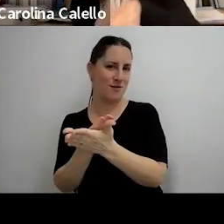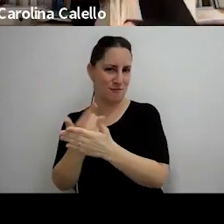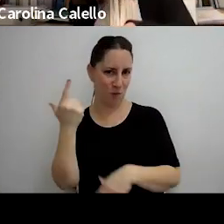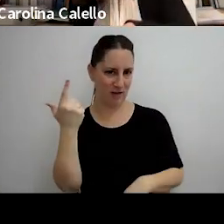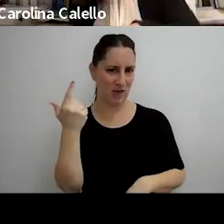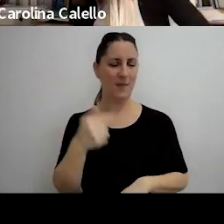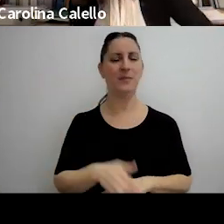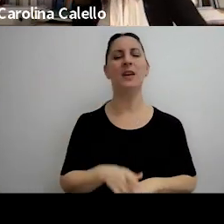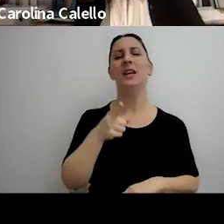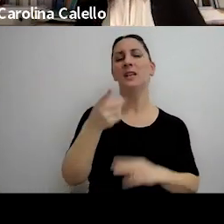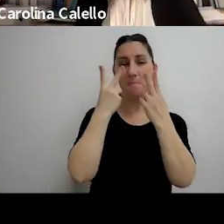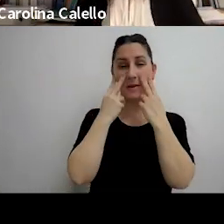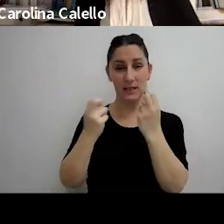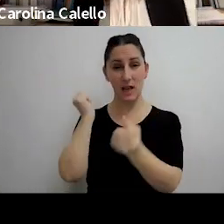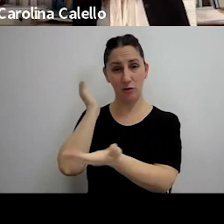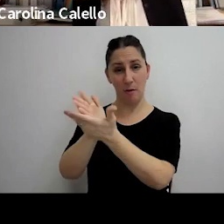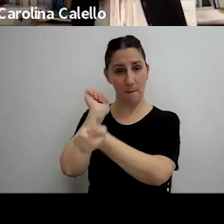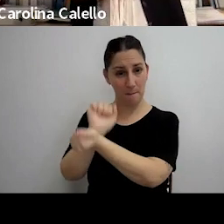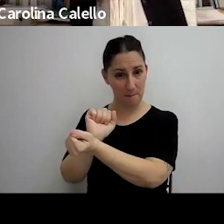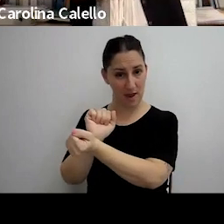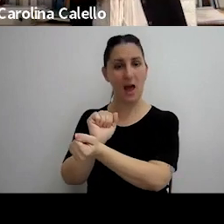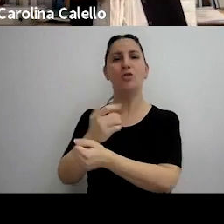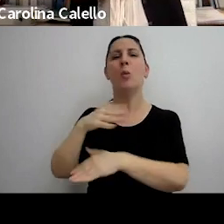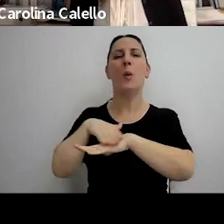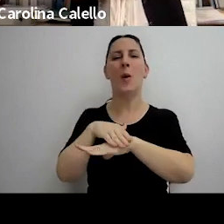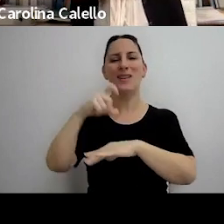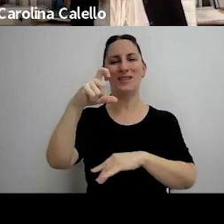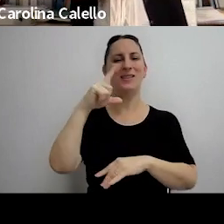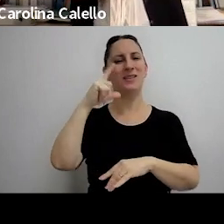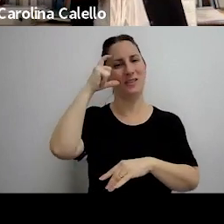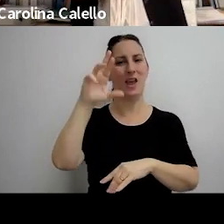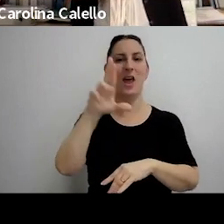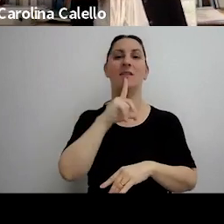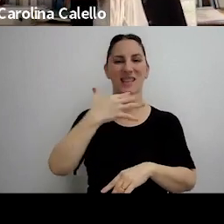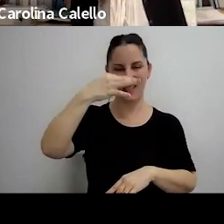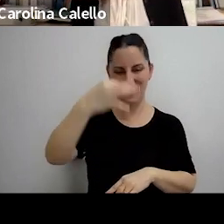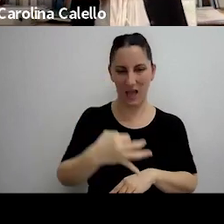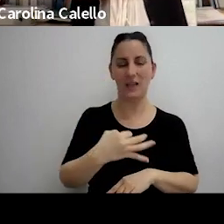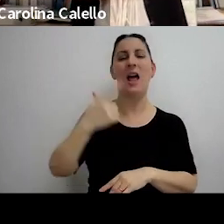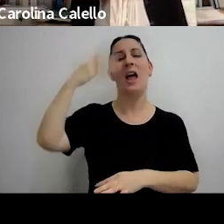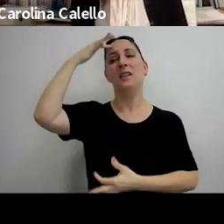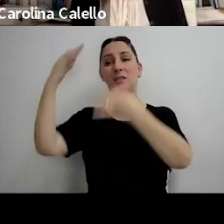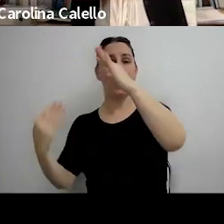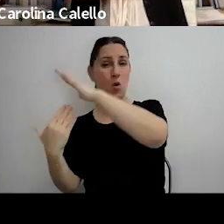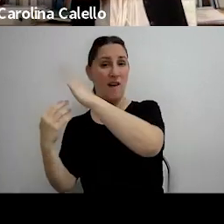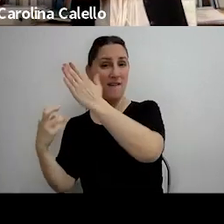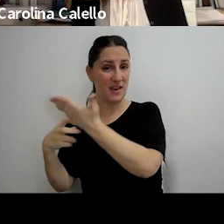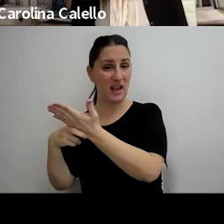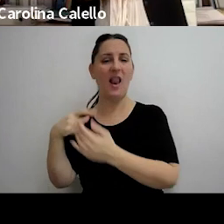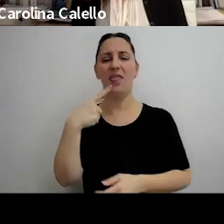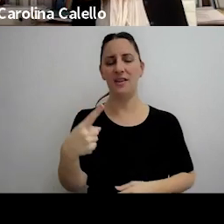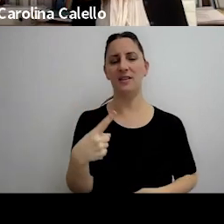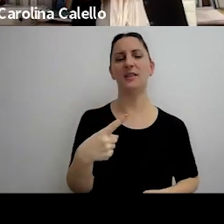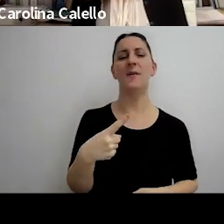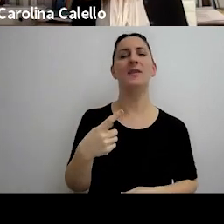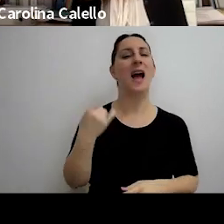en la causa penal se abre sobre base cierta y el tribunal fiscal lo que dice es que en realidad el